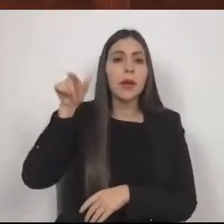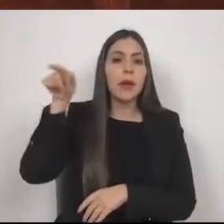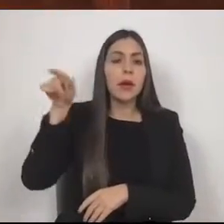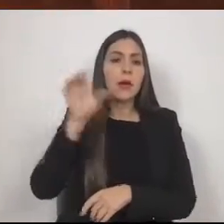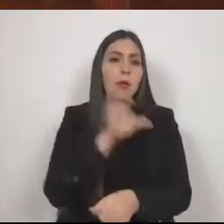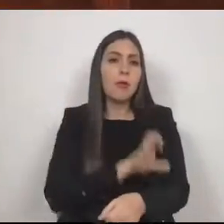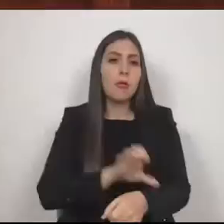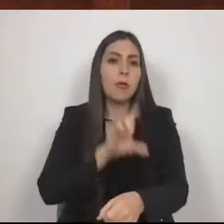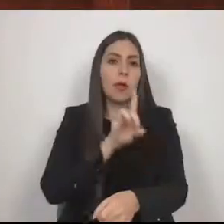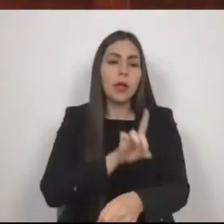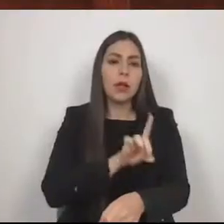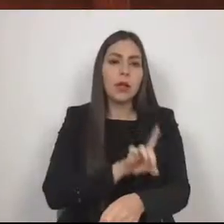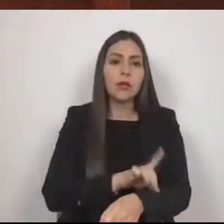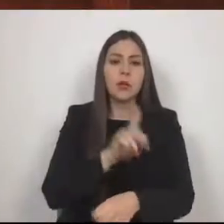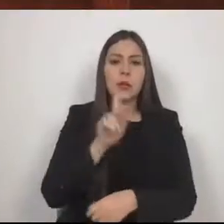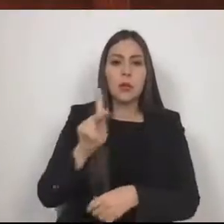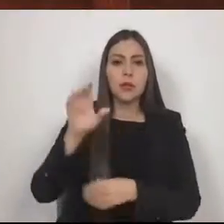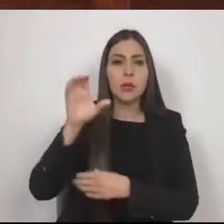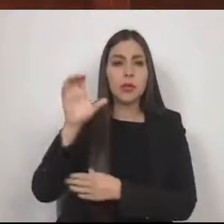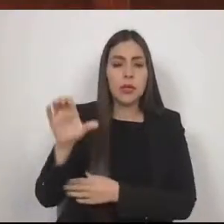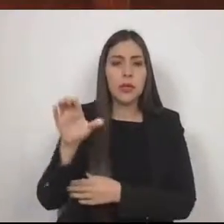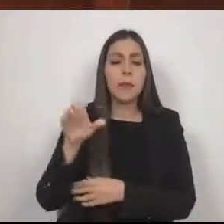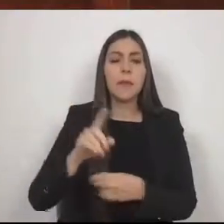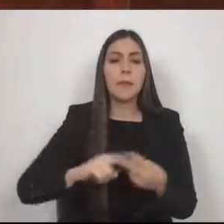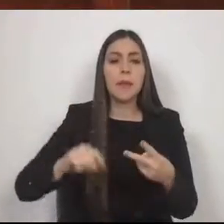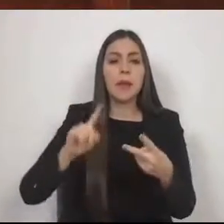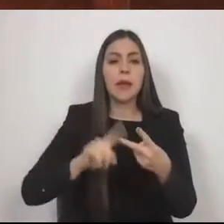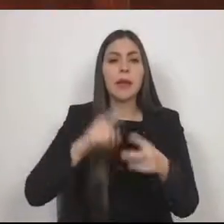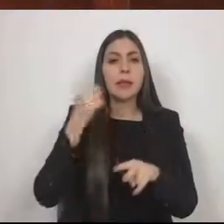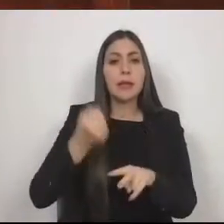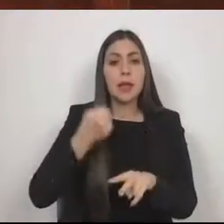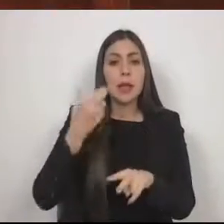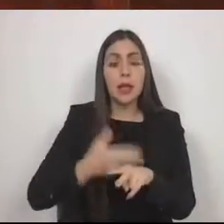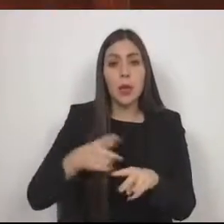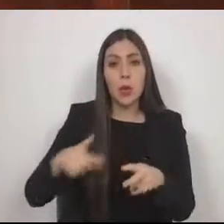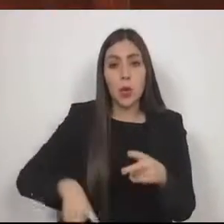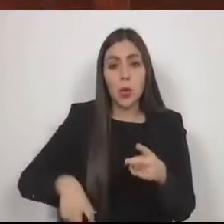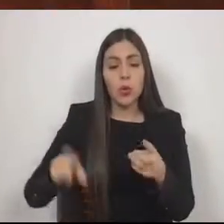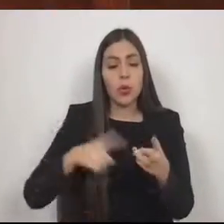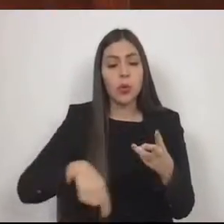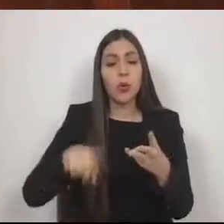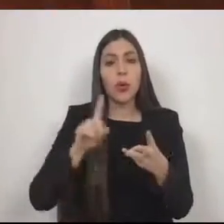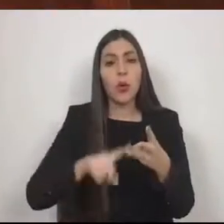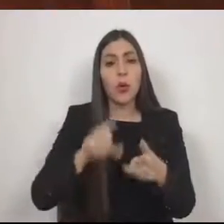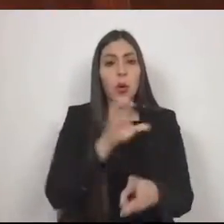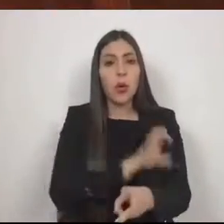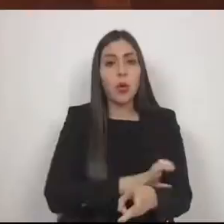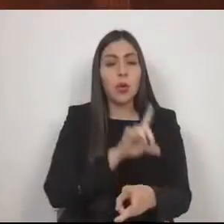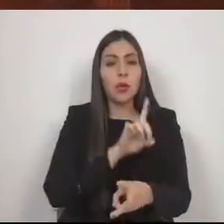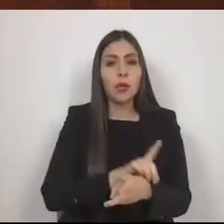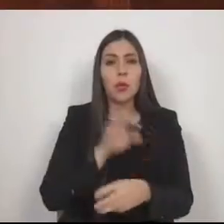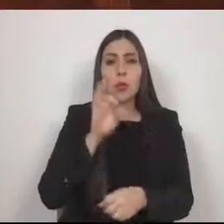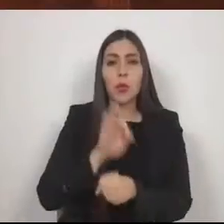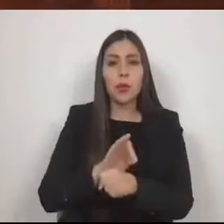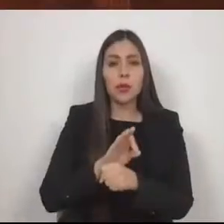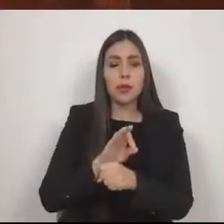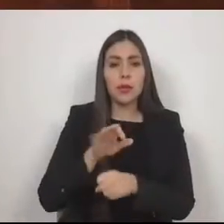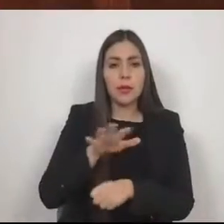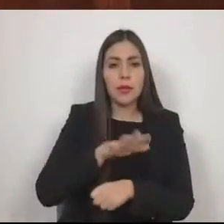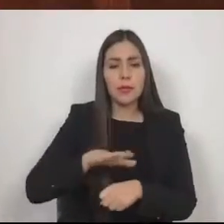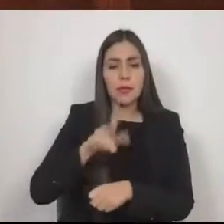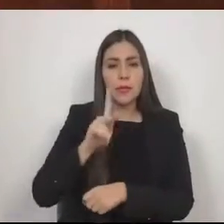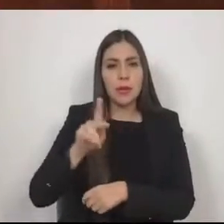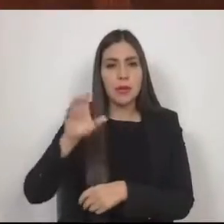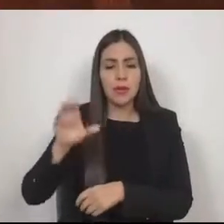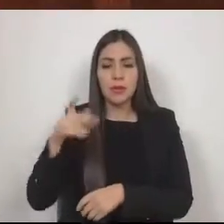Nacional de Protección Civil, la Secretaría General de Gobierno y la Coordinación General de Protección Civil del Ejecutivo